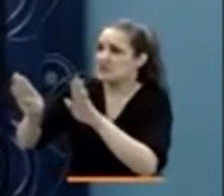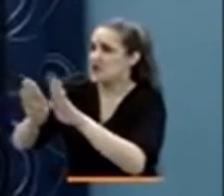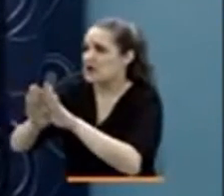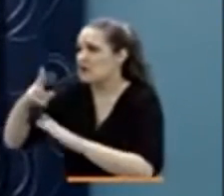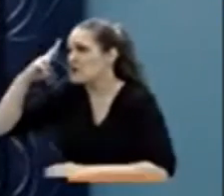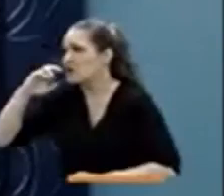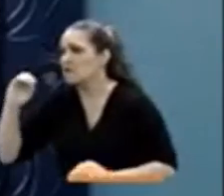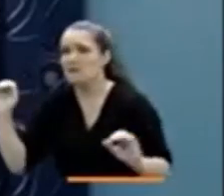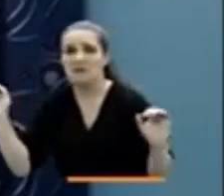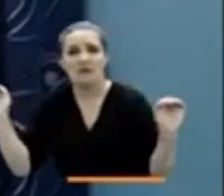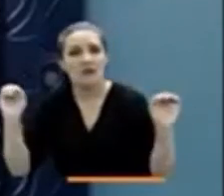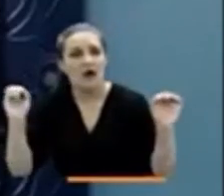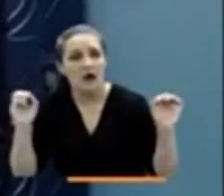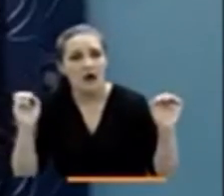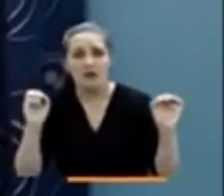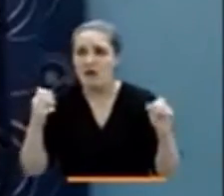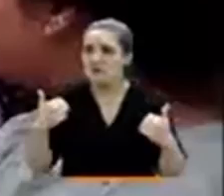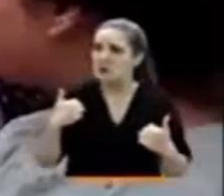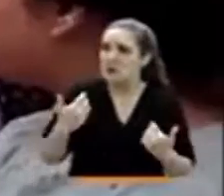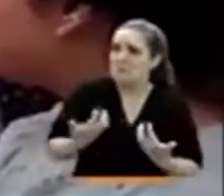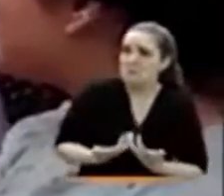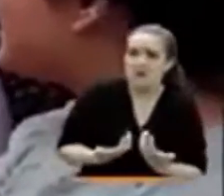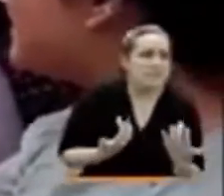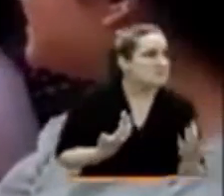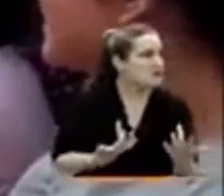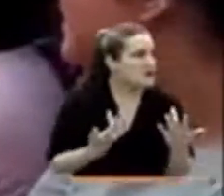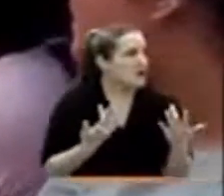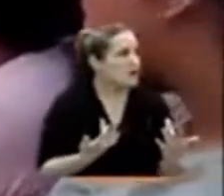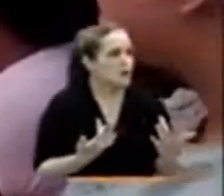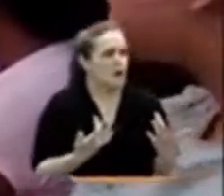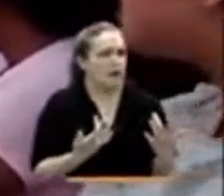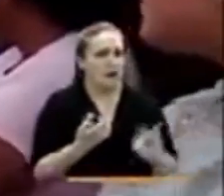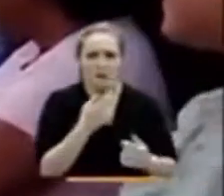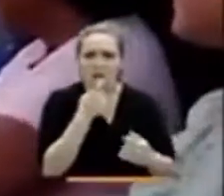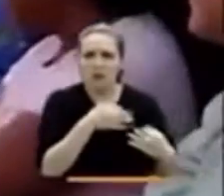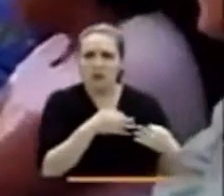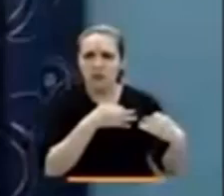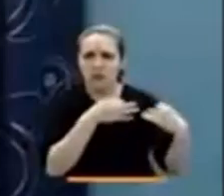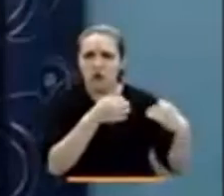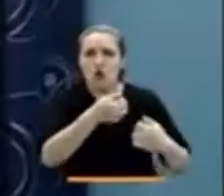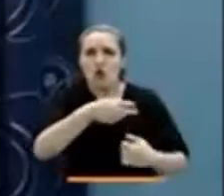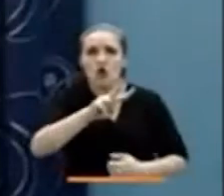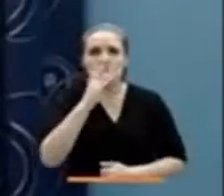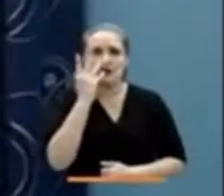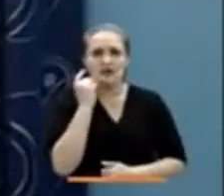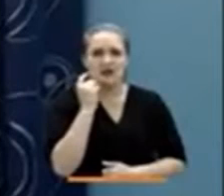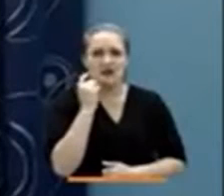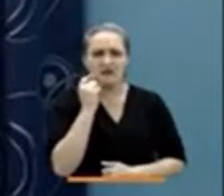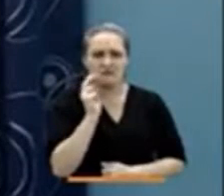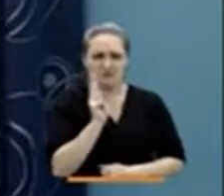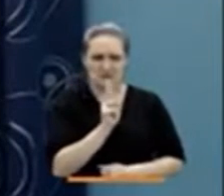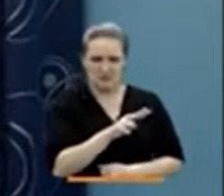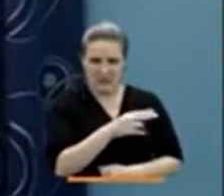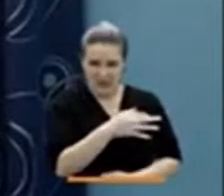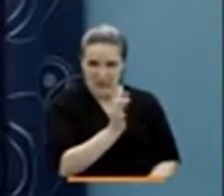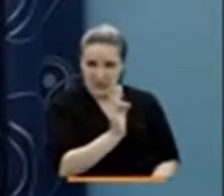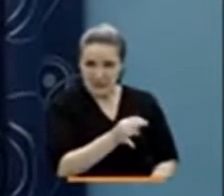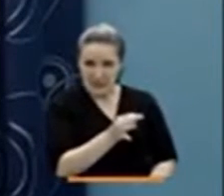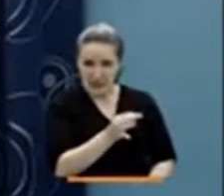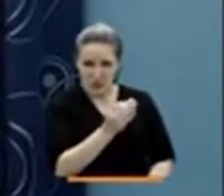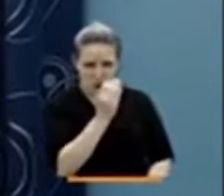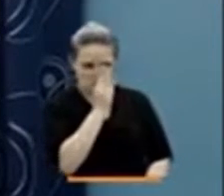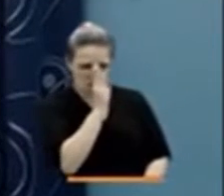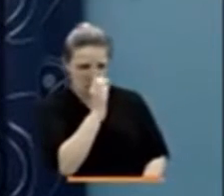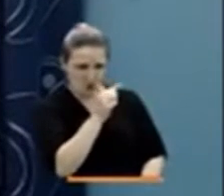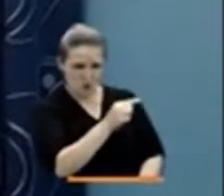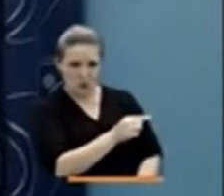mismo vine y me cambié y comencé casa por casa. Esta versión comenzó a perder peso con los días. Las víctimas pasaron a sospechosos.